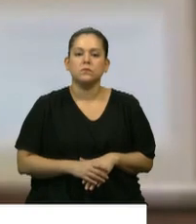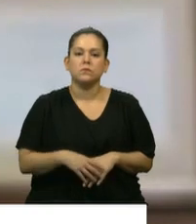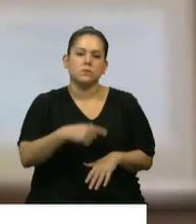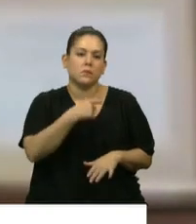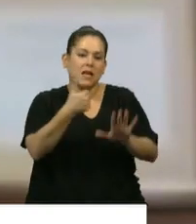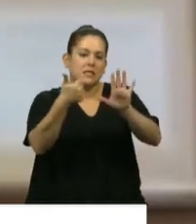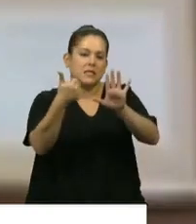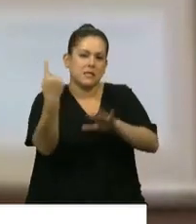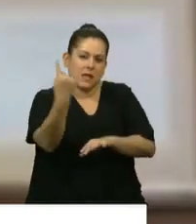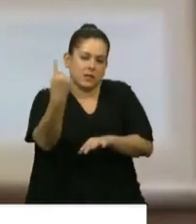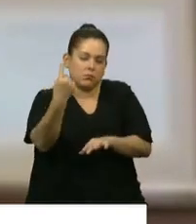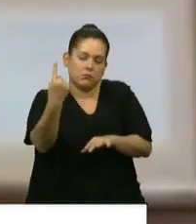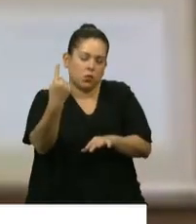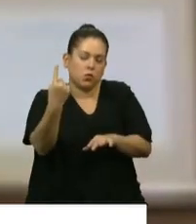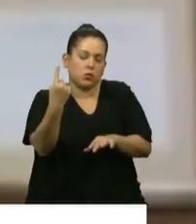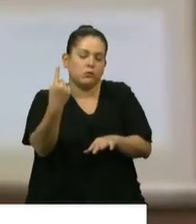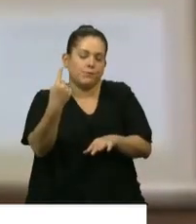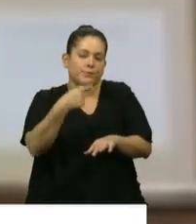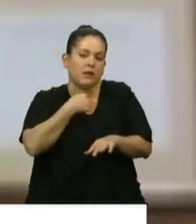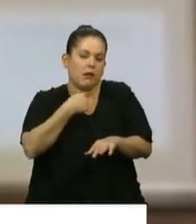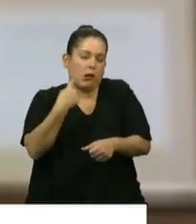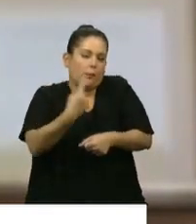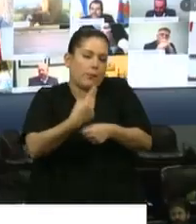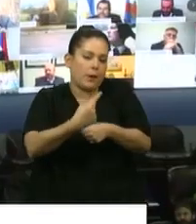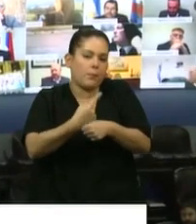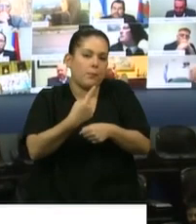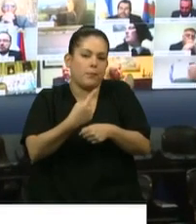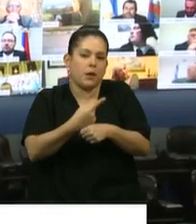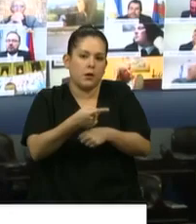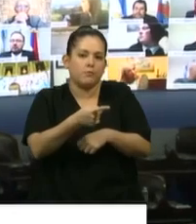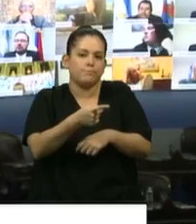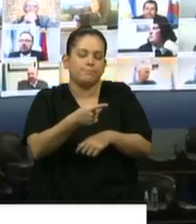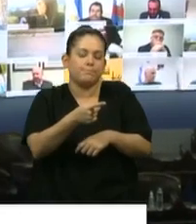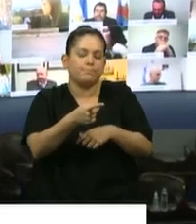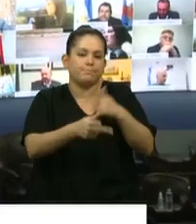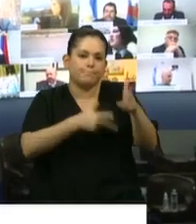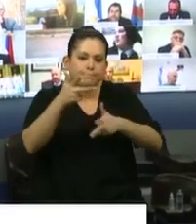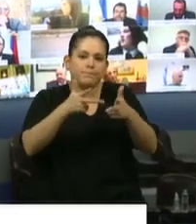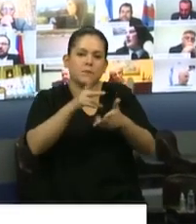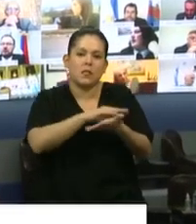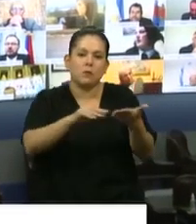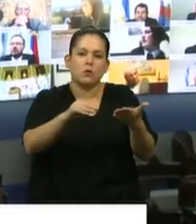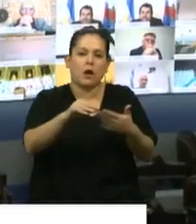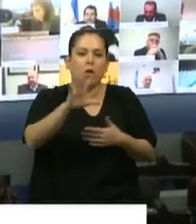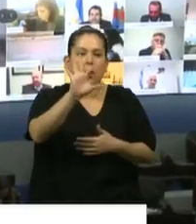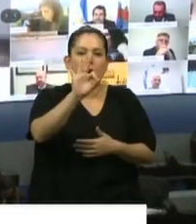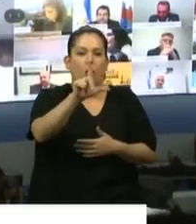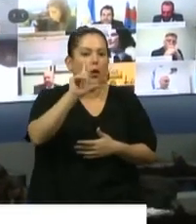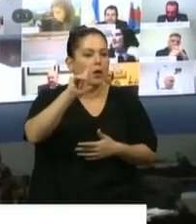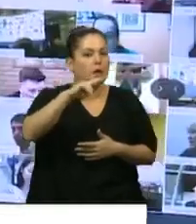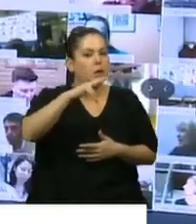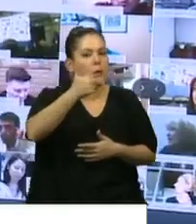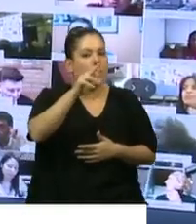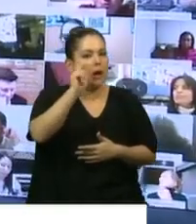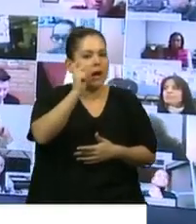seis minutos que tengo sin recordar al querido Héctor Olivares de La Rioja, a quien hoy se le ha rendido